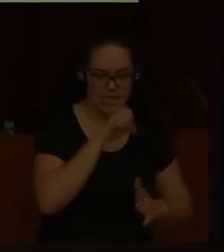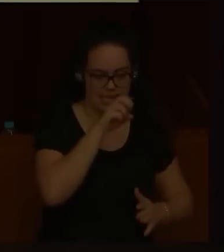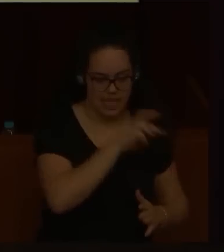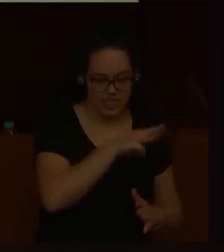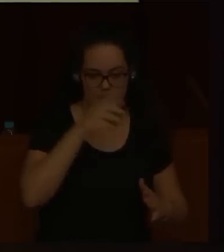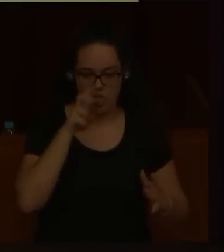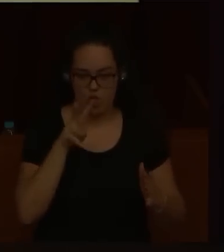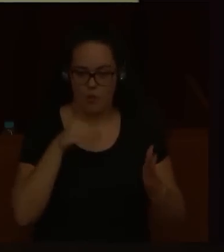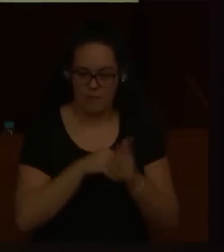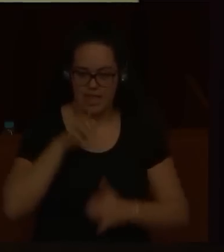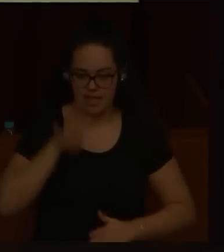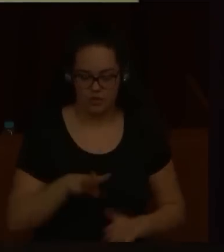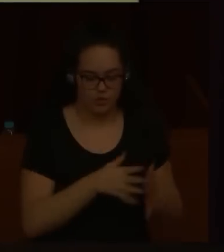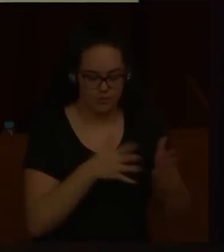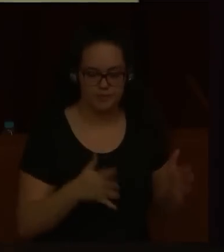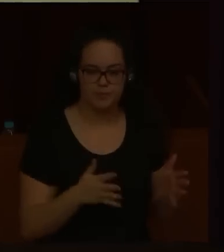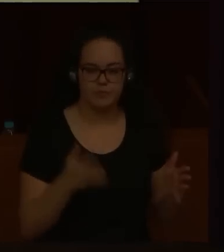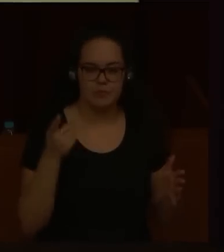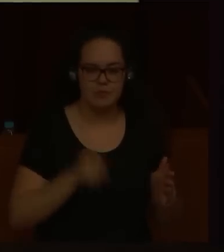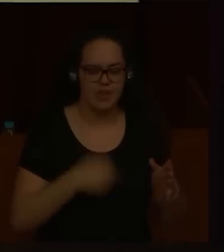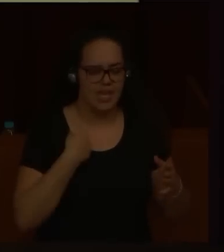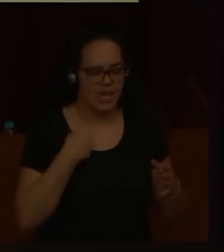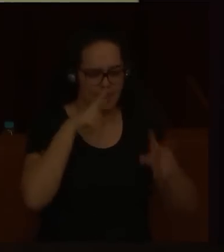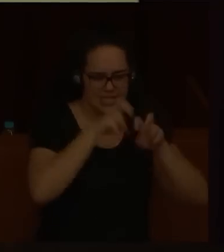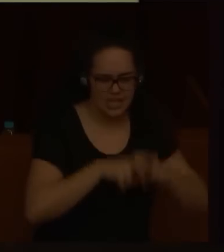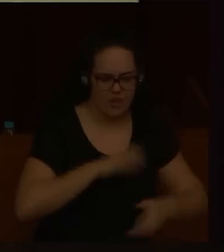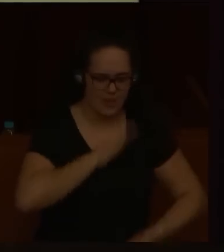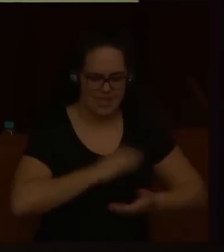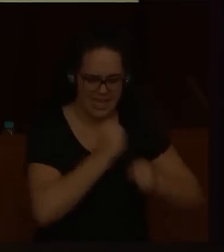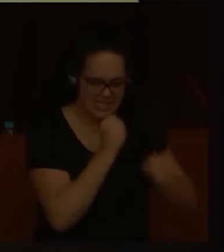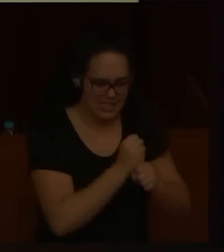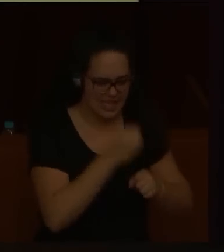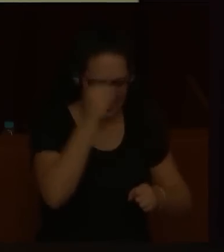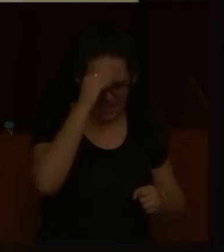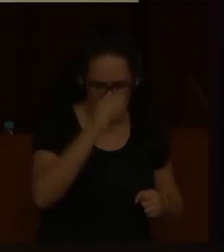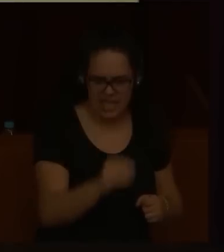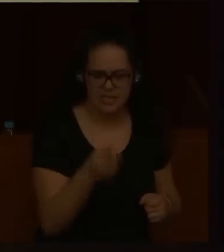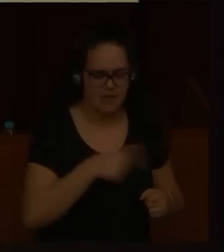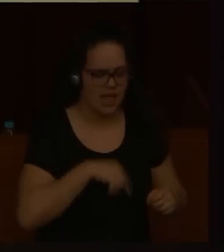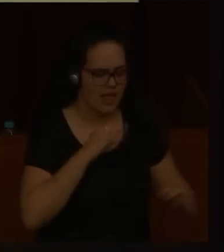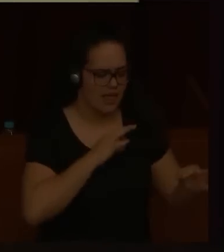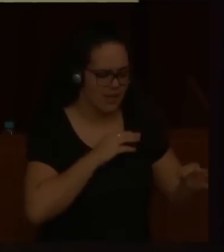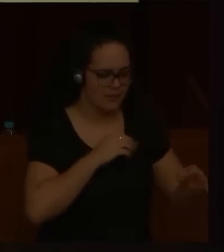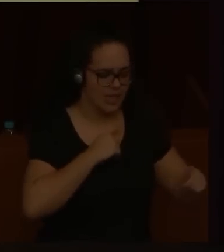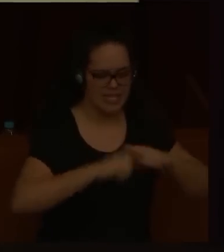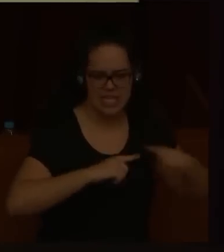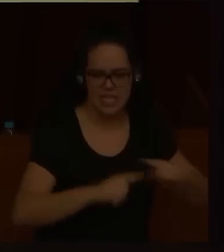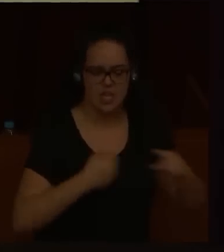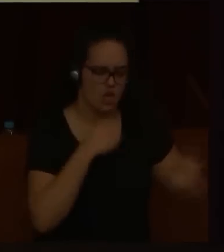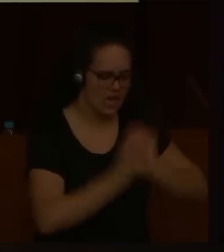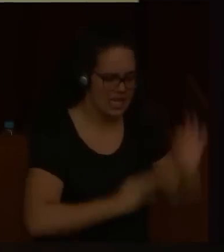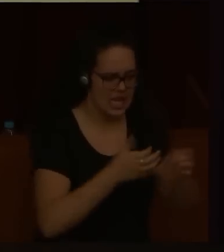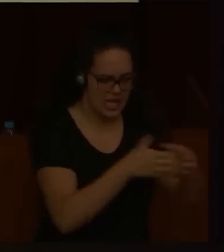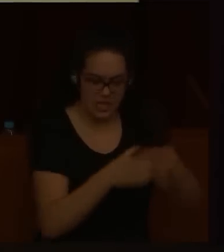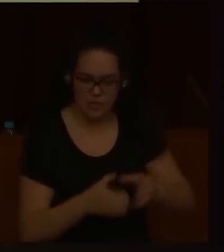compañeros, el rigor de su investigación, su gran capacidad de trabajo, su inteligencia para dirigir y organizar equipos